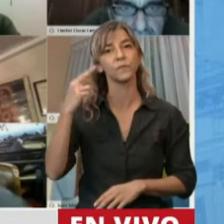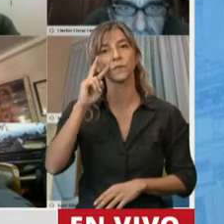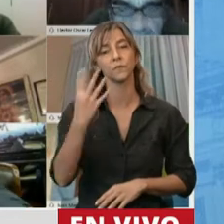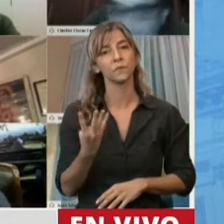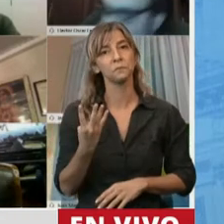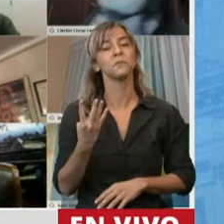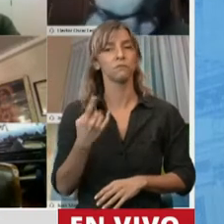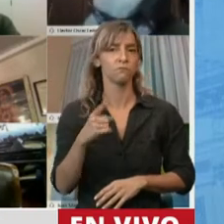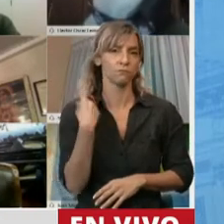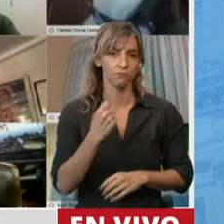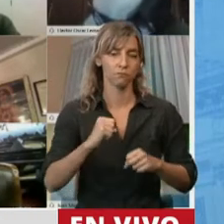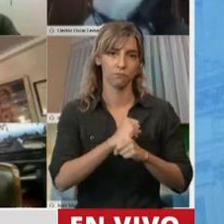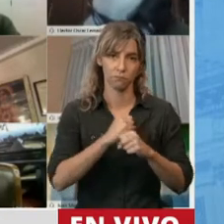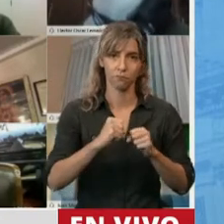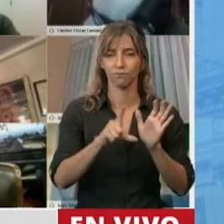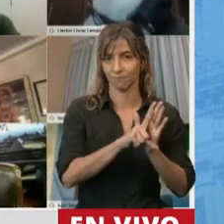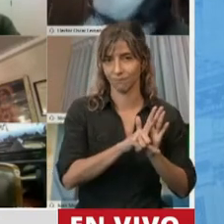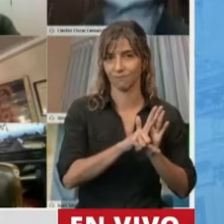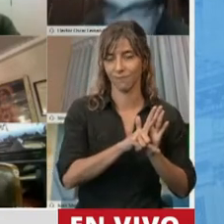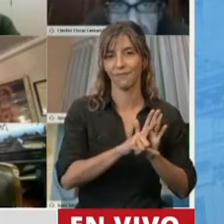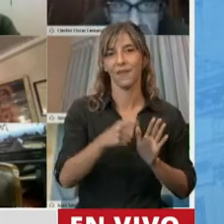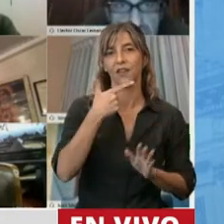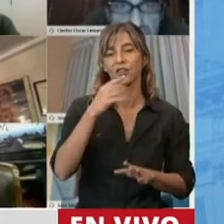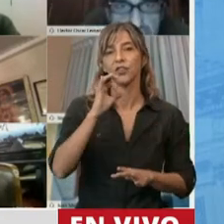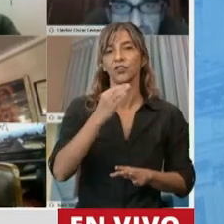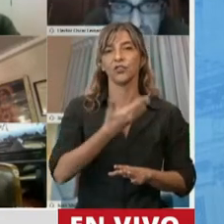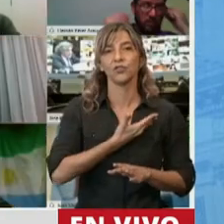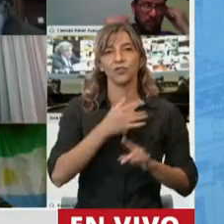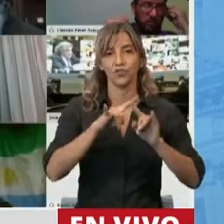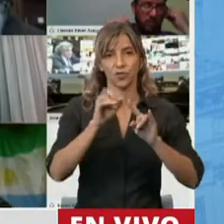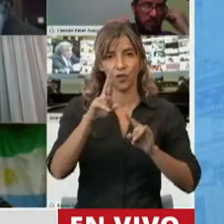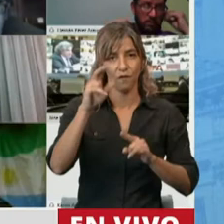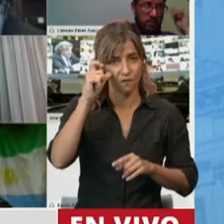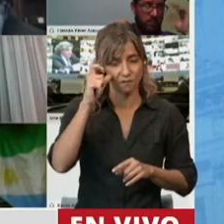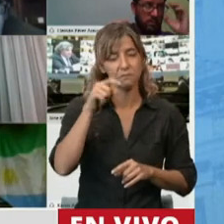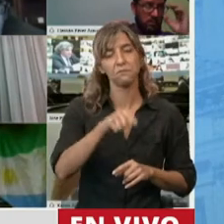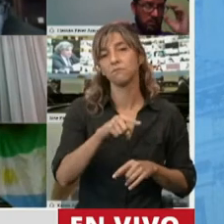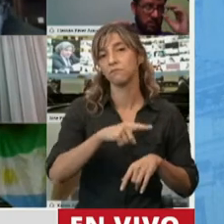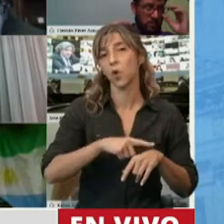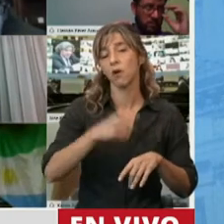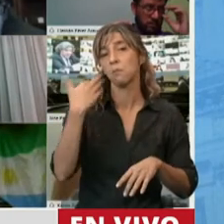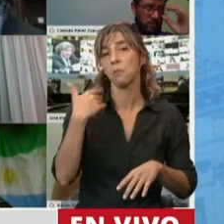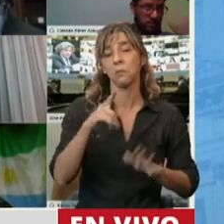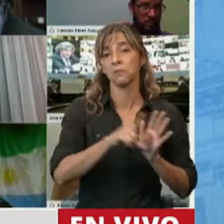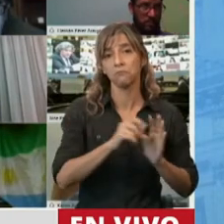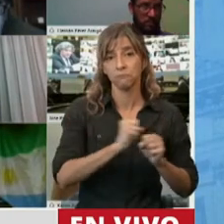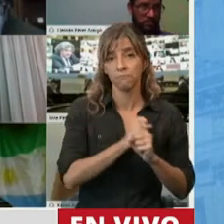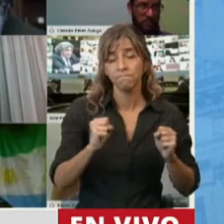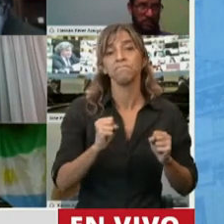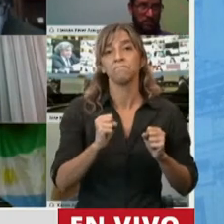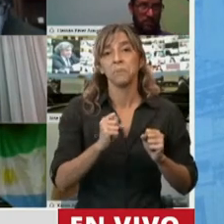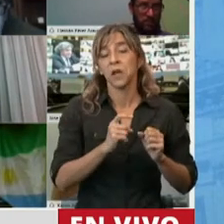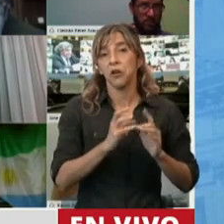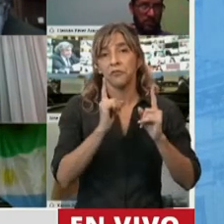haciendo historia de esta ley, la ley del software. Y queda como rehén de esto que ocurrió el año pasado, donde se